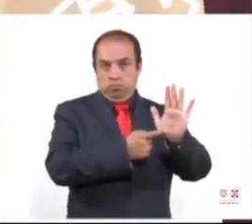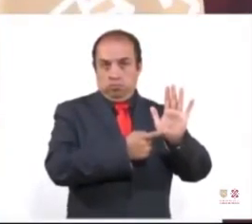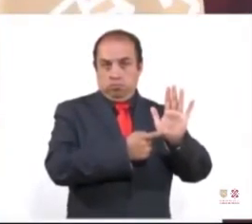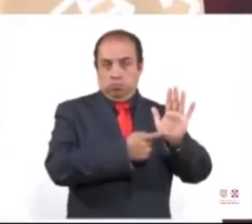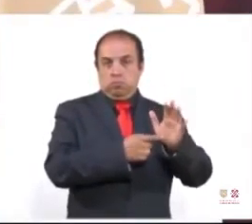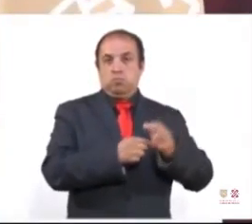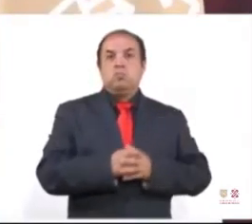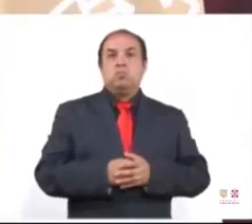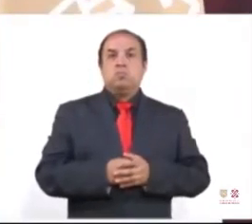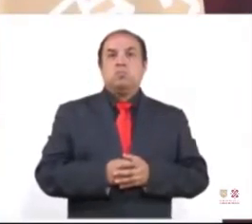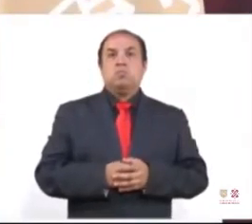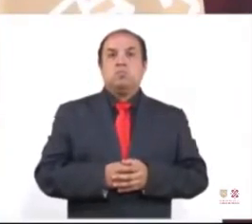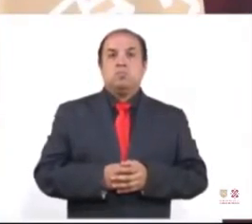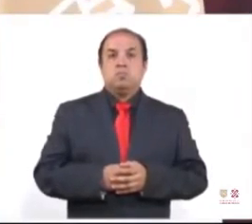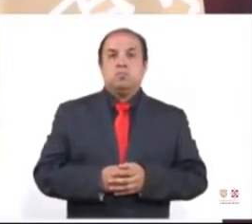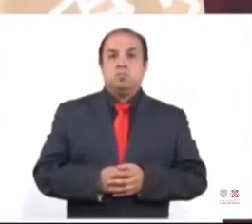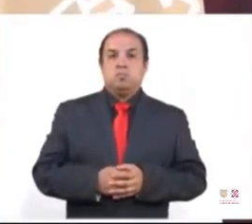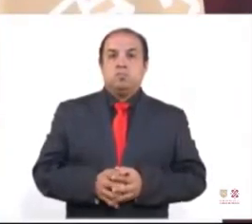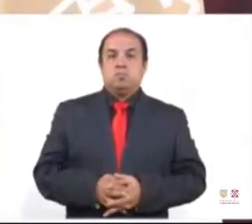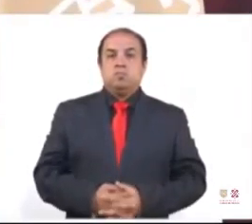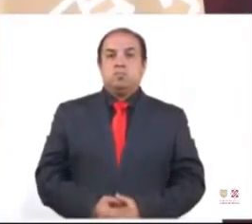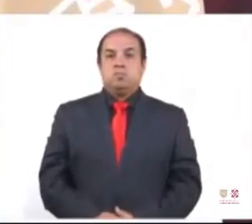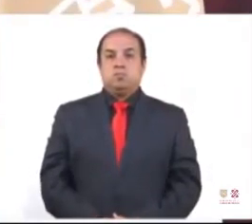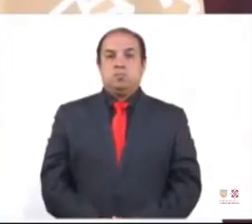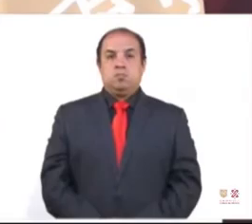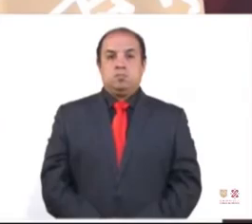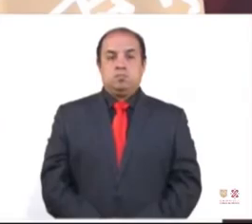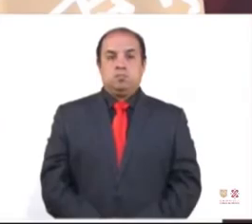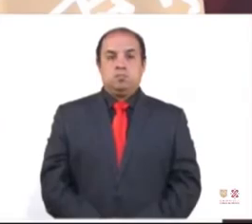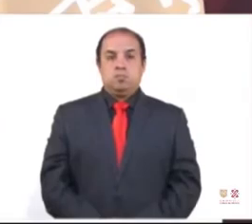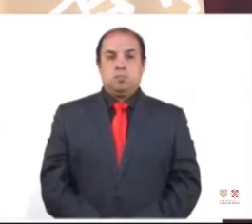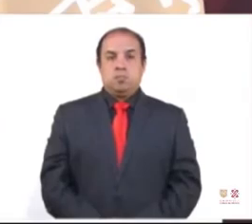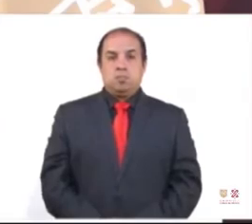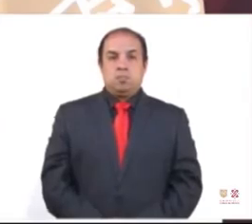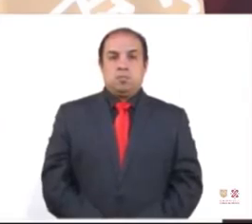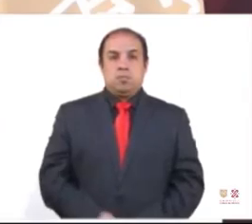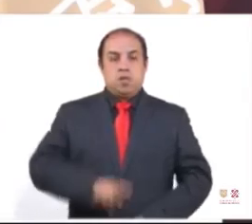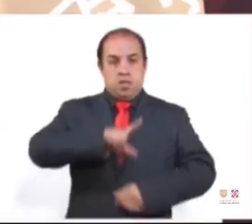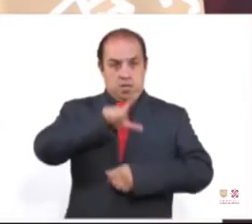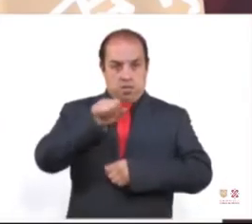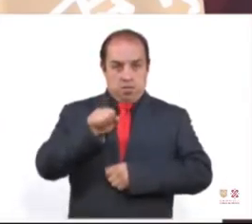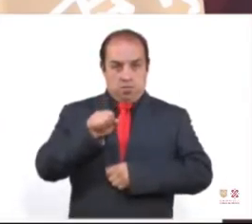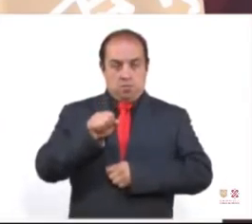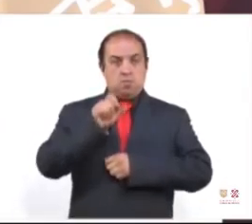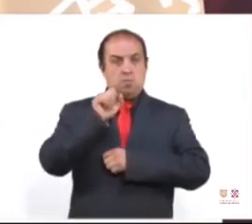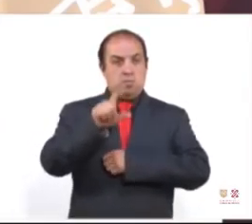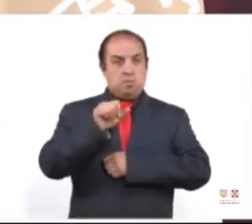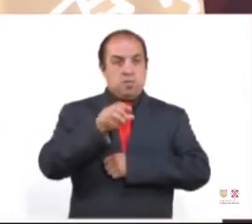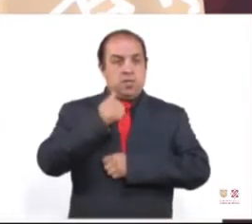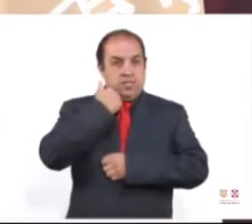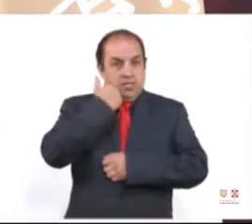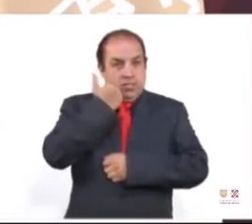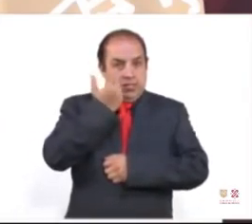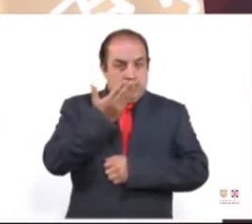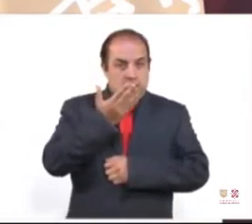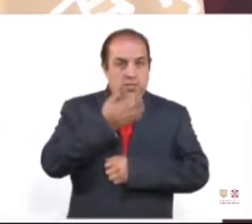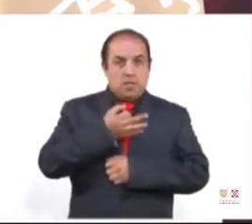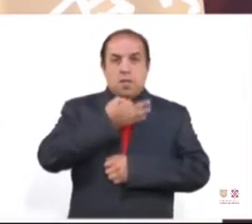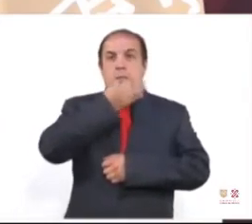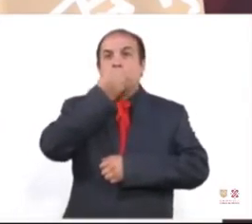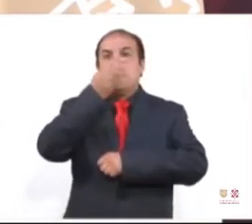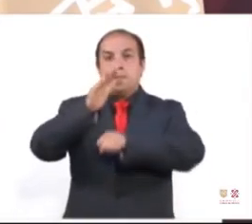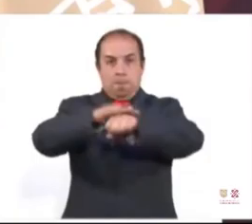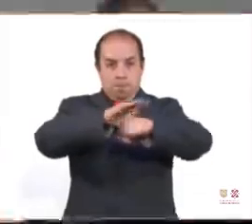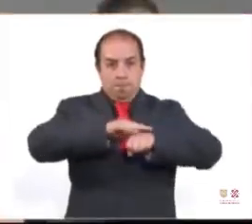después quisiera hacer también otro mensaje.